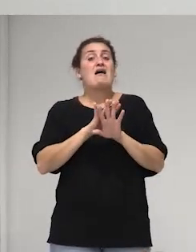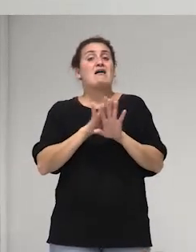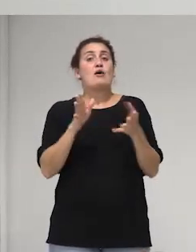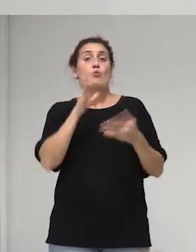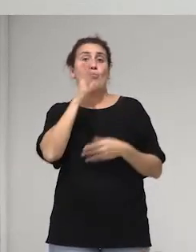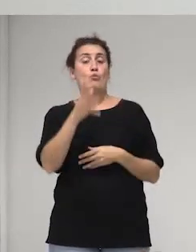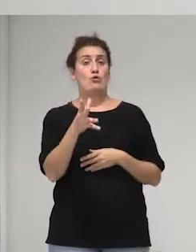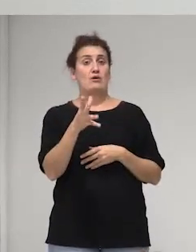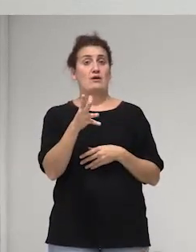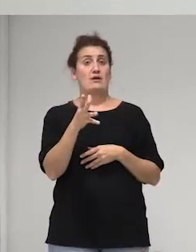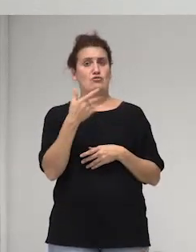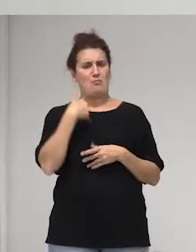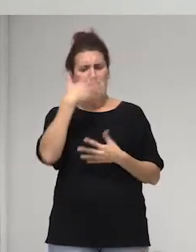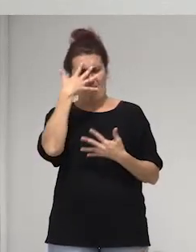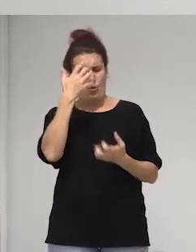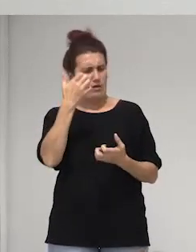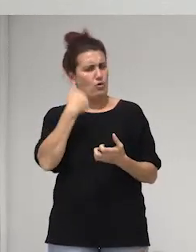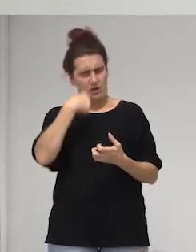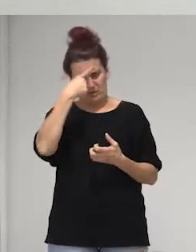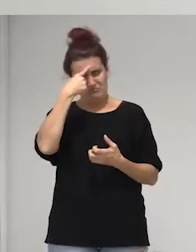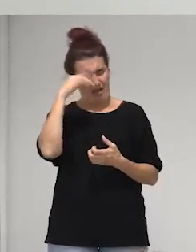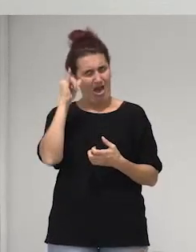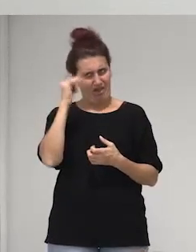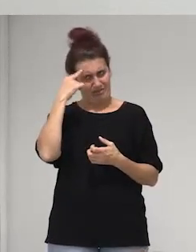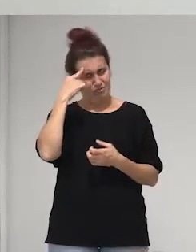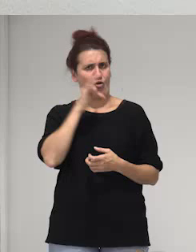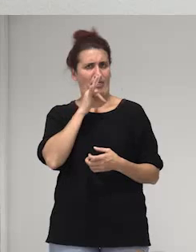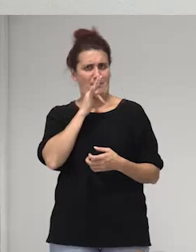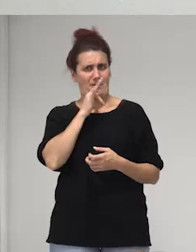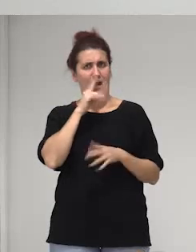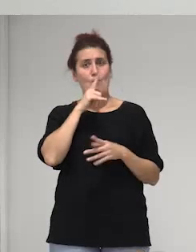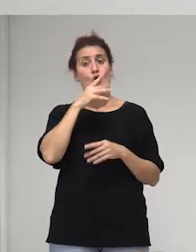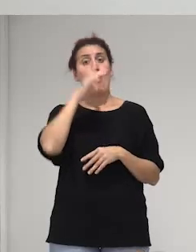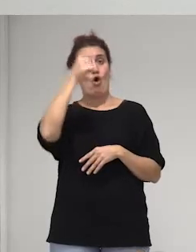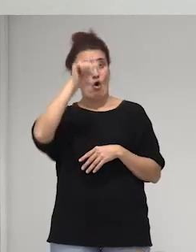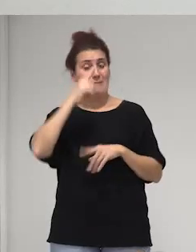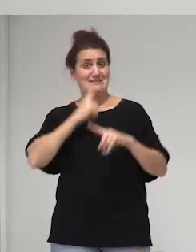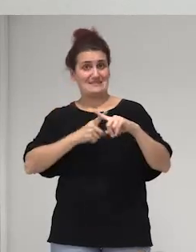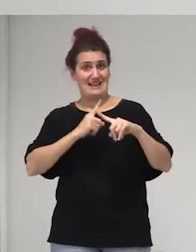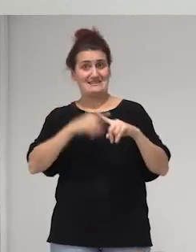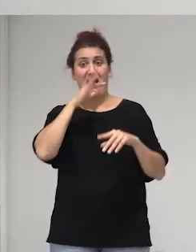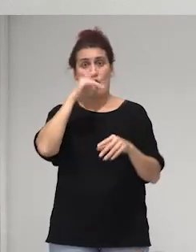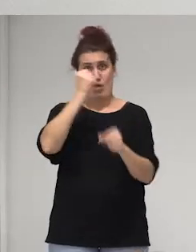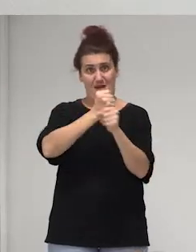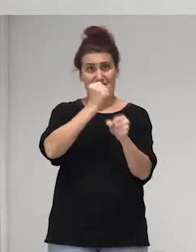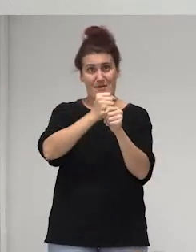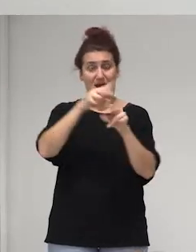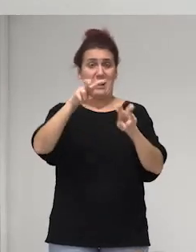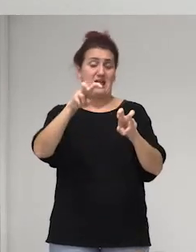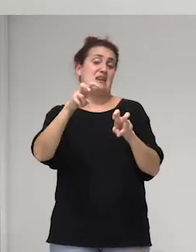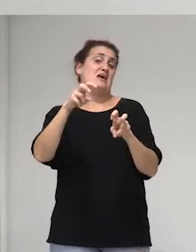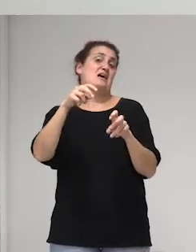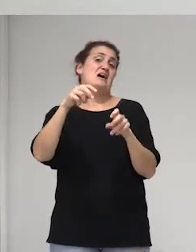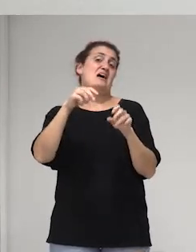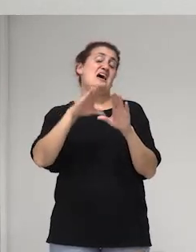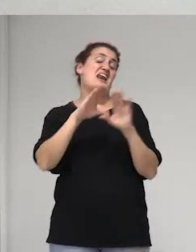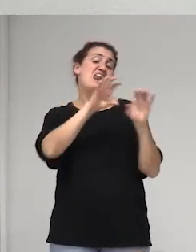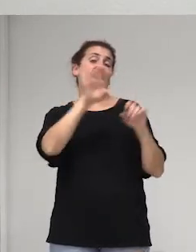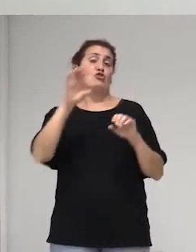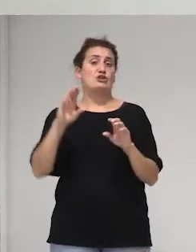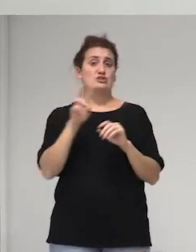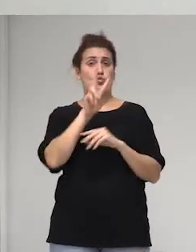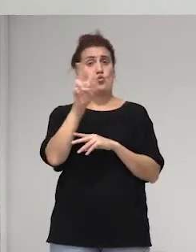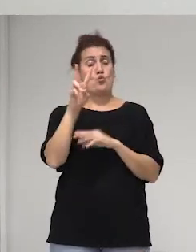bueno y me acuerdo y lo tengo muy presente los hombres gay de esa época ahora trabajan en Naciones Unidas de Ginebra bueno vean hasta hoy